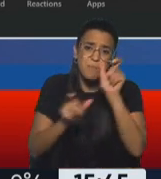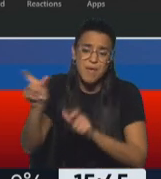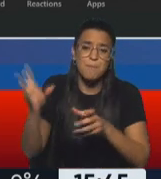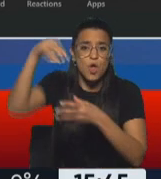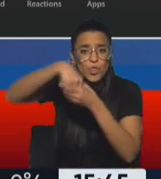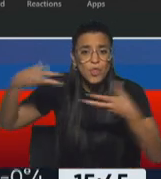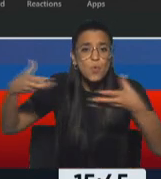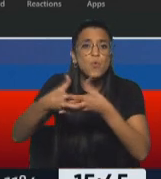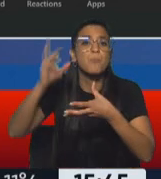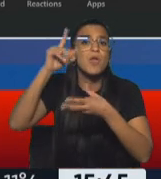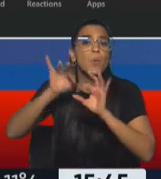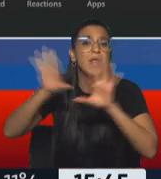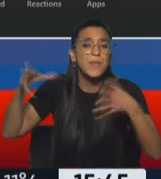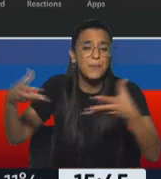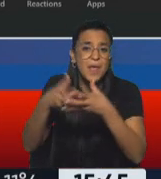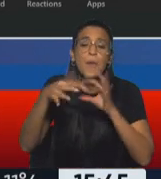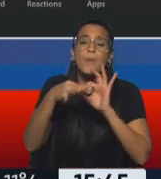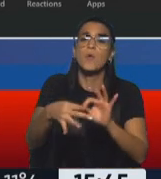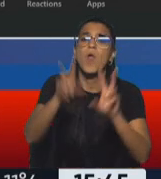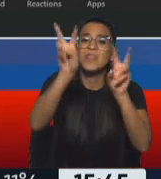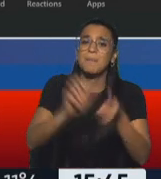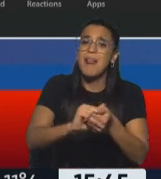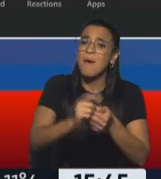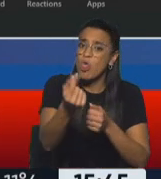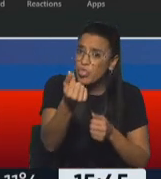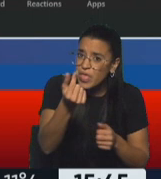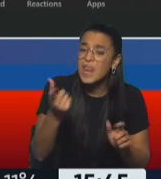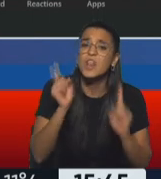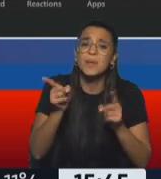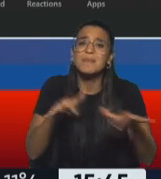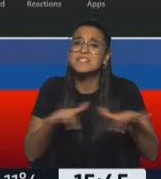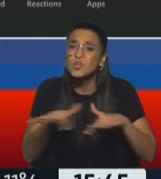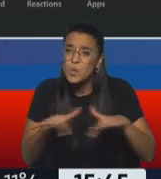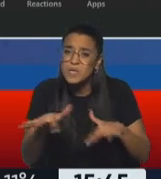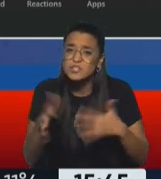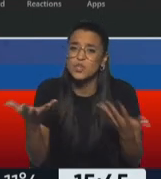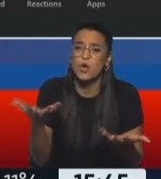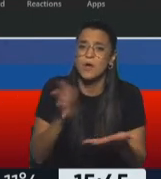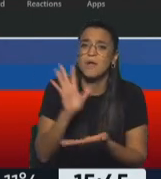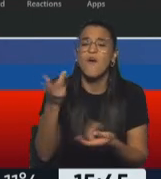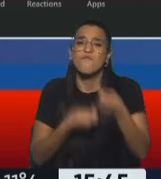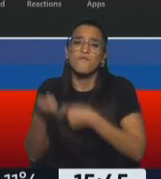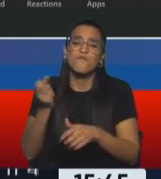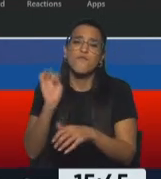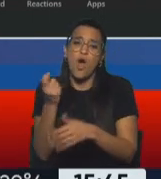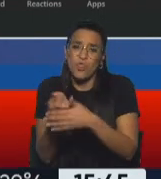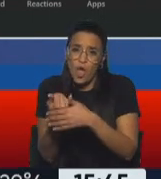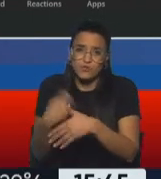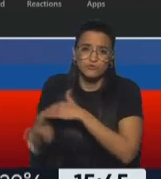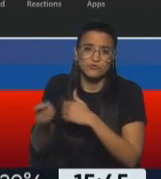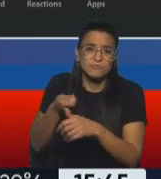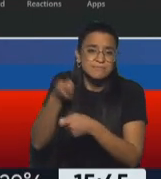Libre que están vinculados con temas de lavado de activos y situaciones de malversación de fondos, ¿no? Entonces,